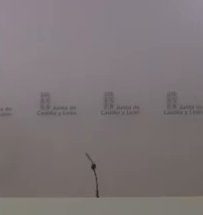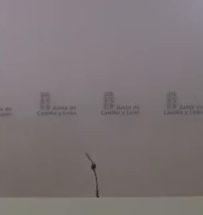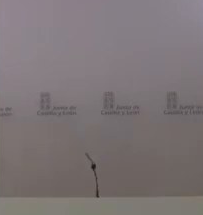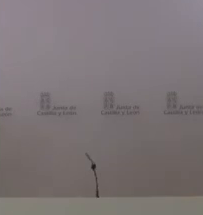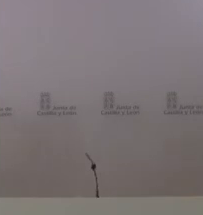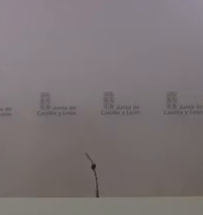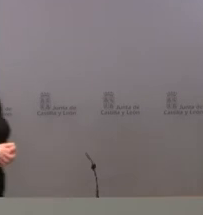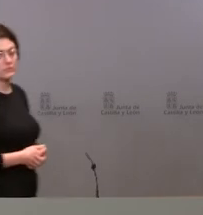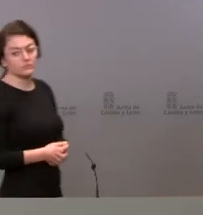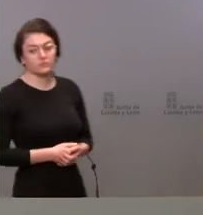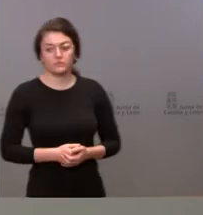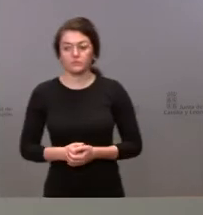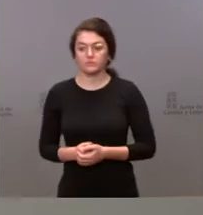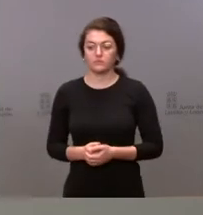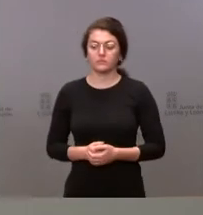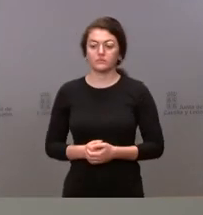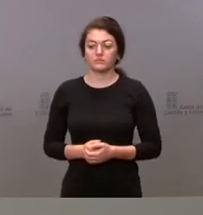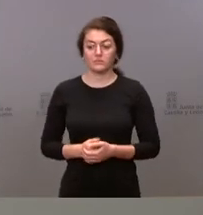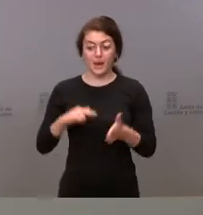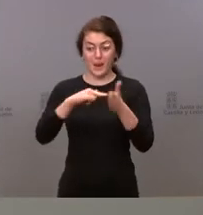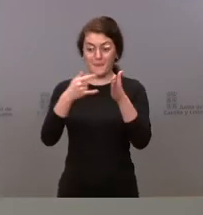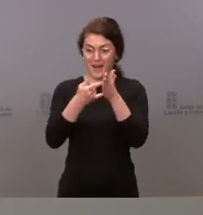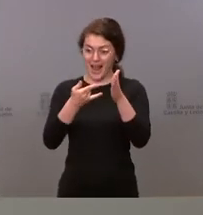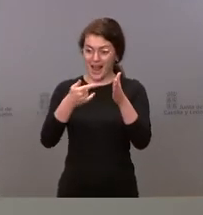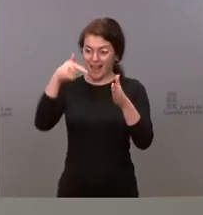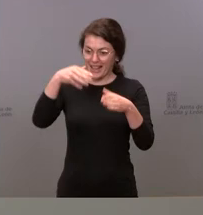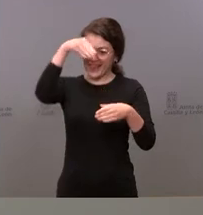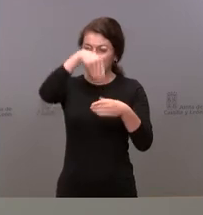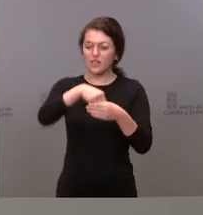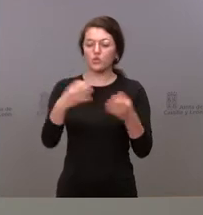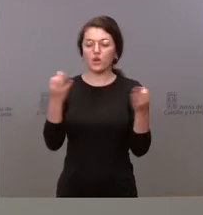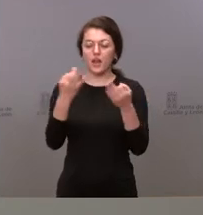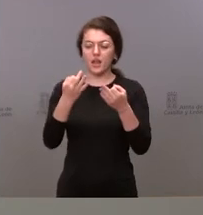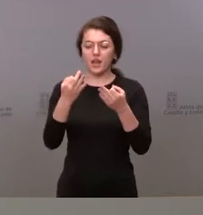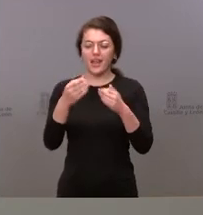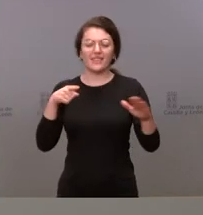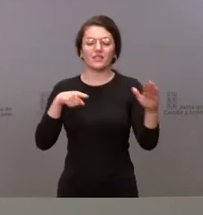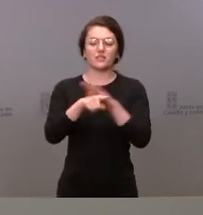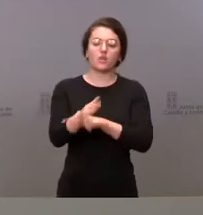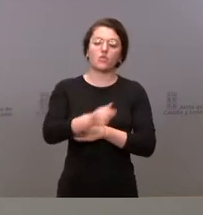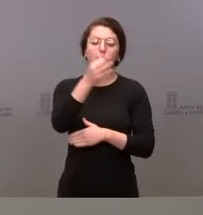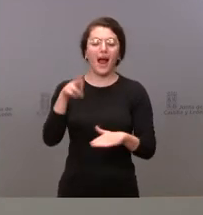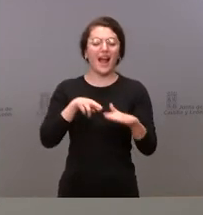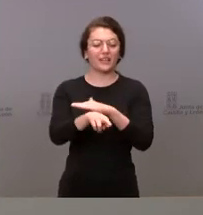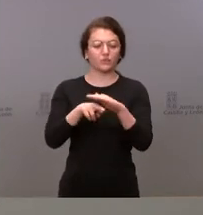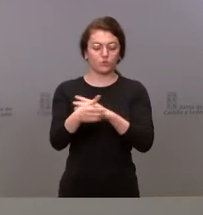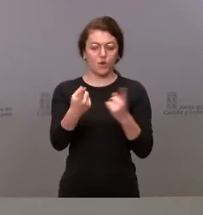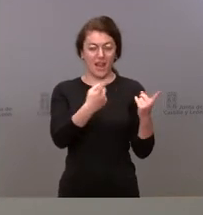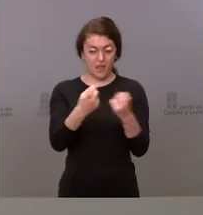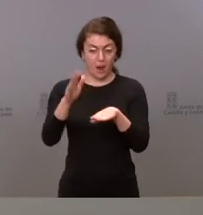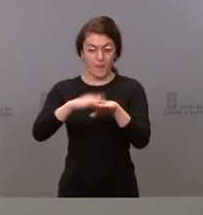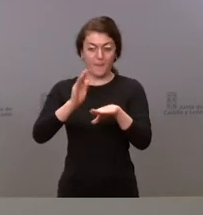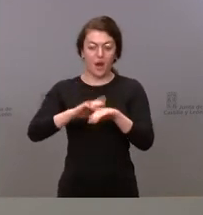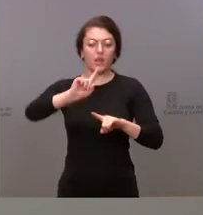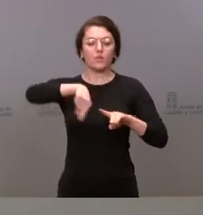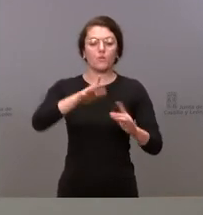Incorpora este plan todo el desarrollo y toda la gestión que es necesaria para la ejecución